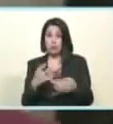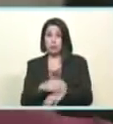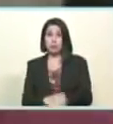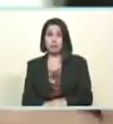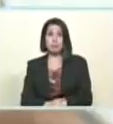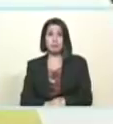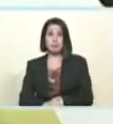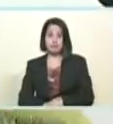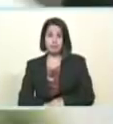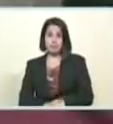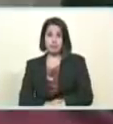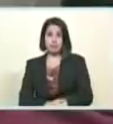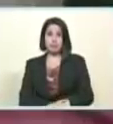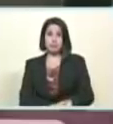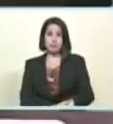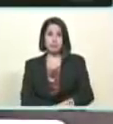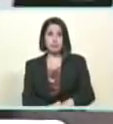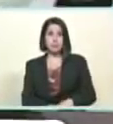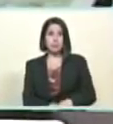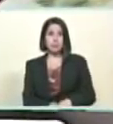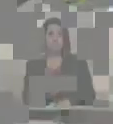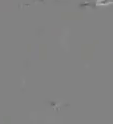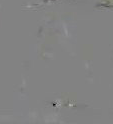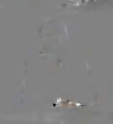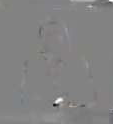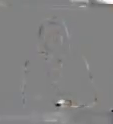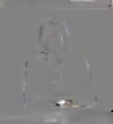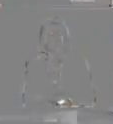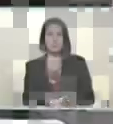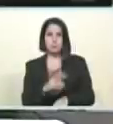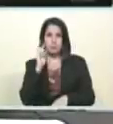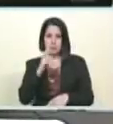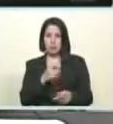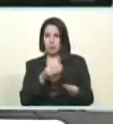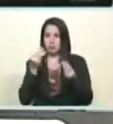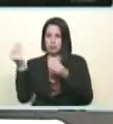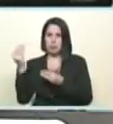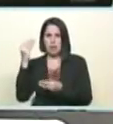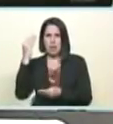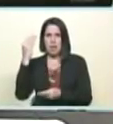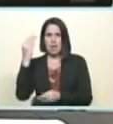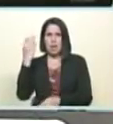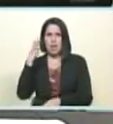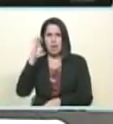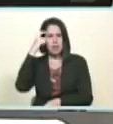gran vigilancia ministro Reverol se distribuye